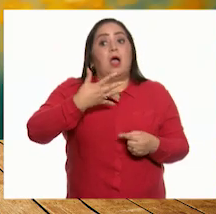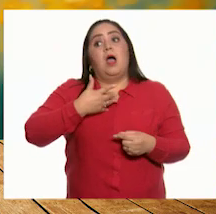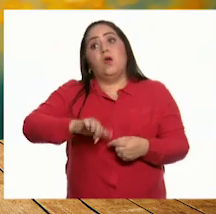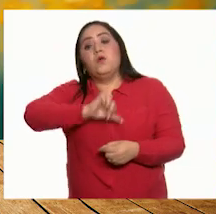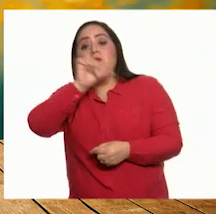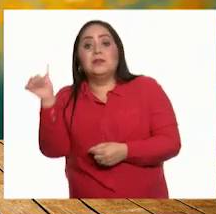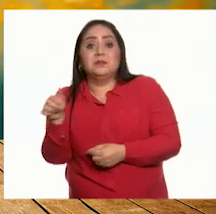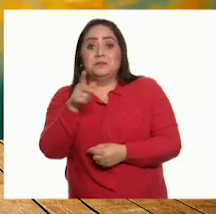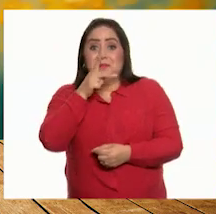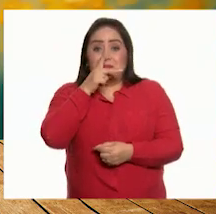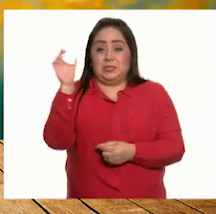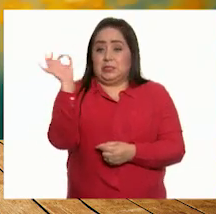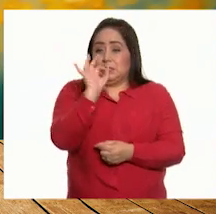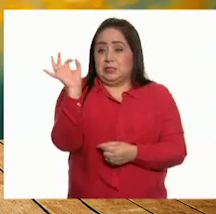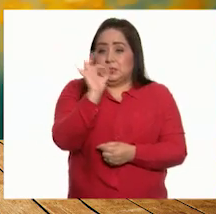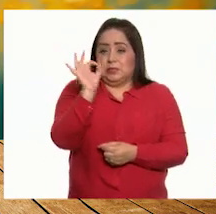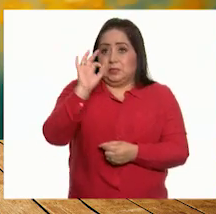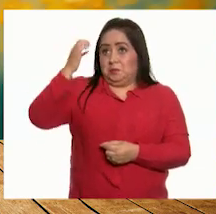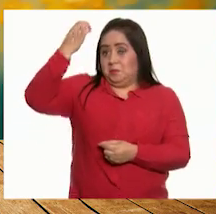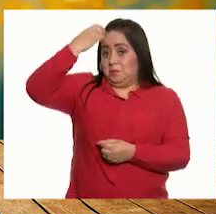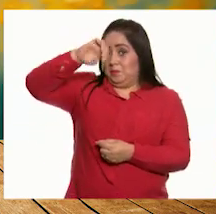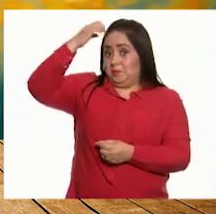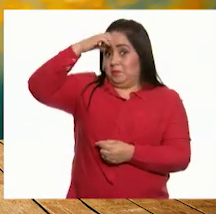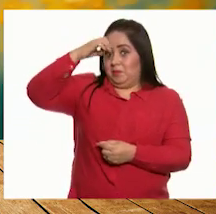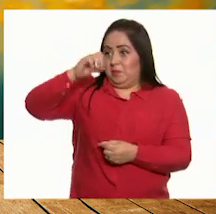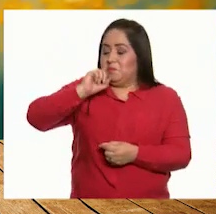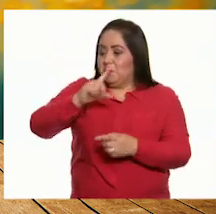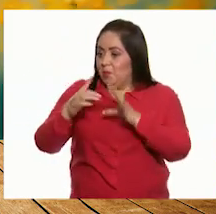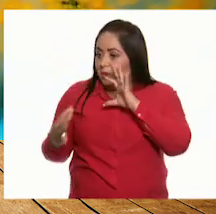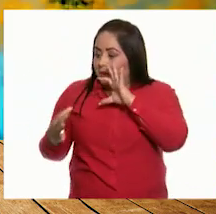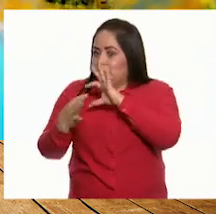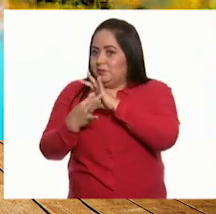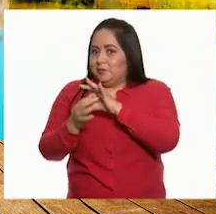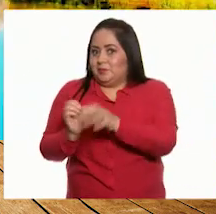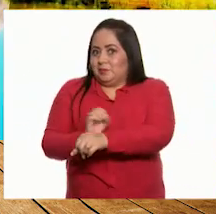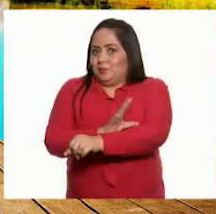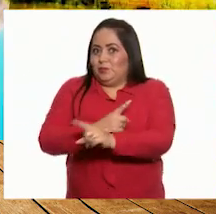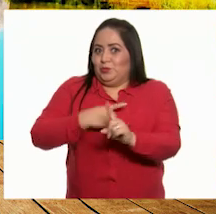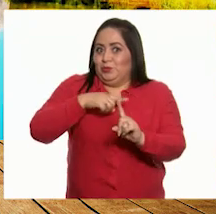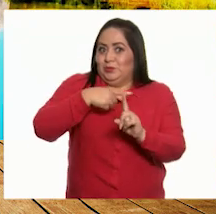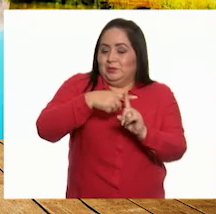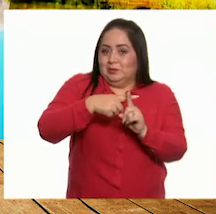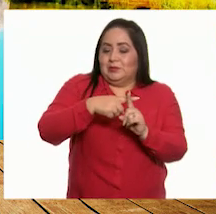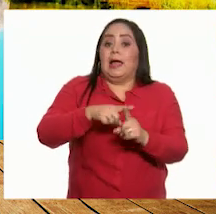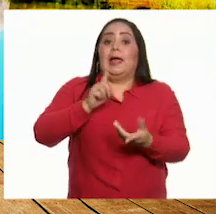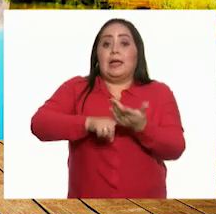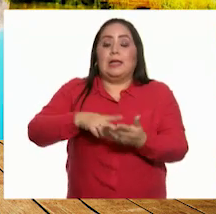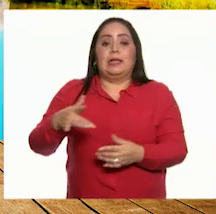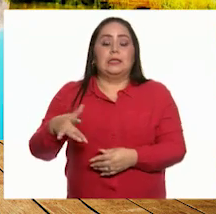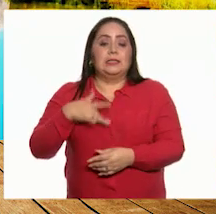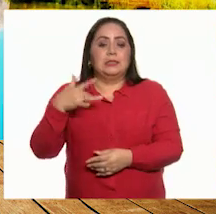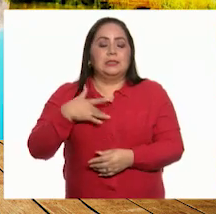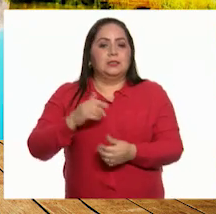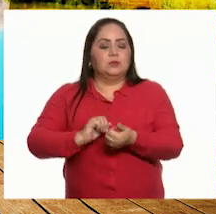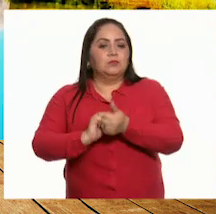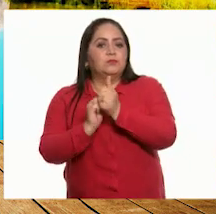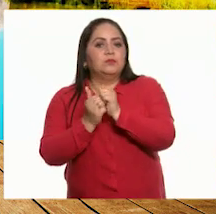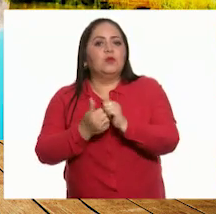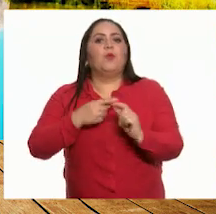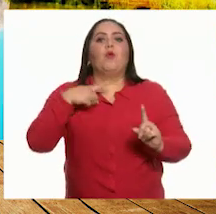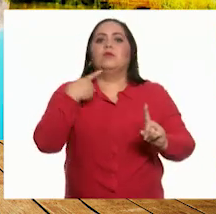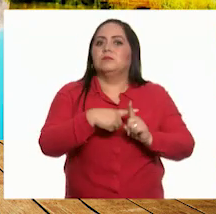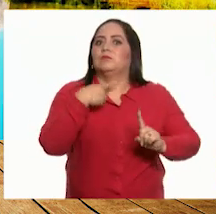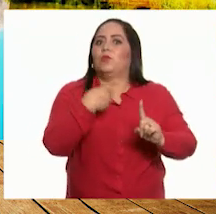palabras, si la experiencia está ligada a emociones positivas, los sentimientos que se generan son